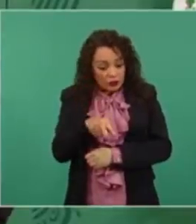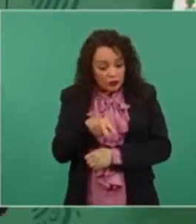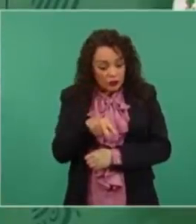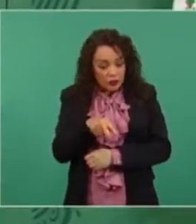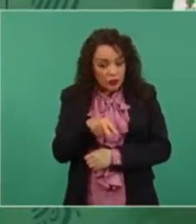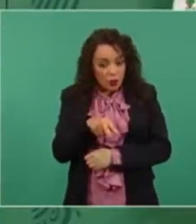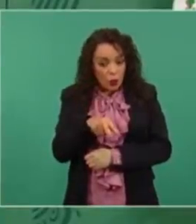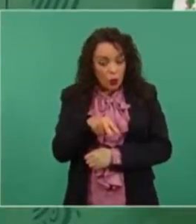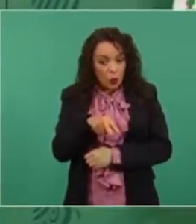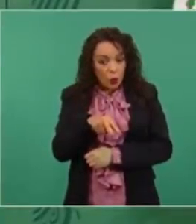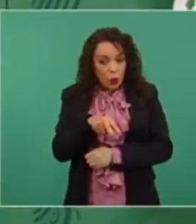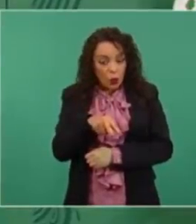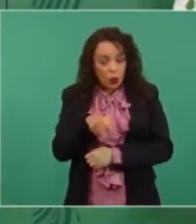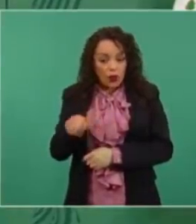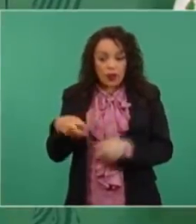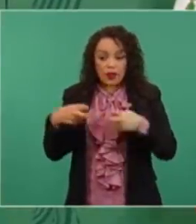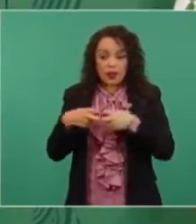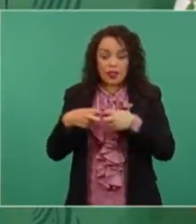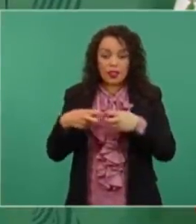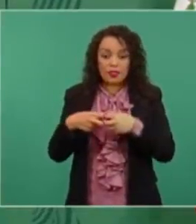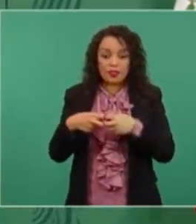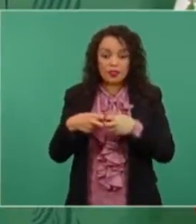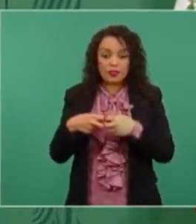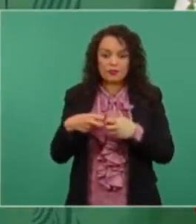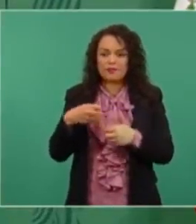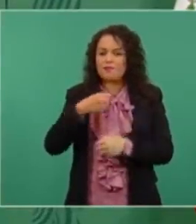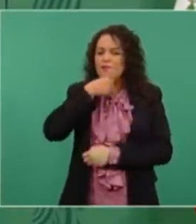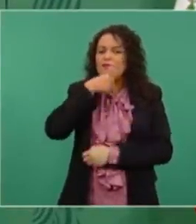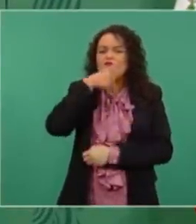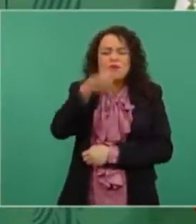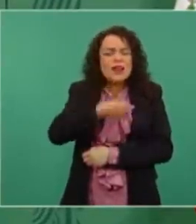del tiempo de la canica,